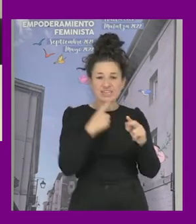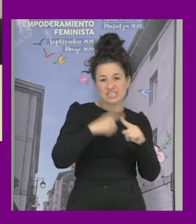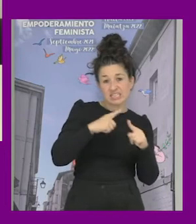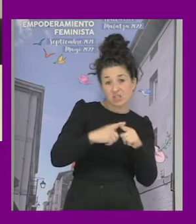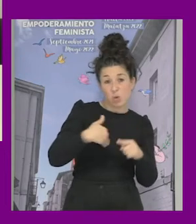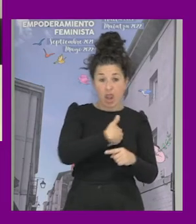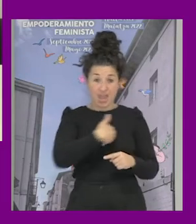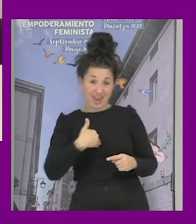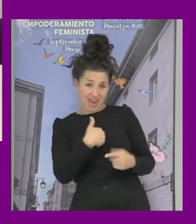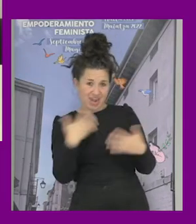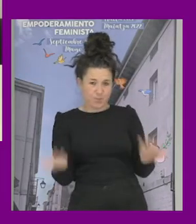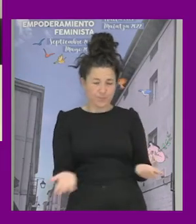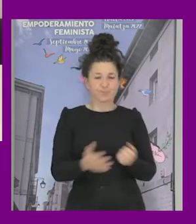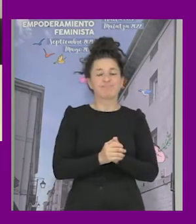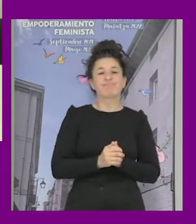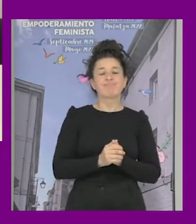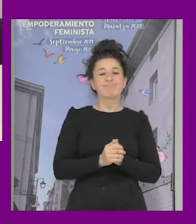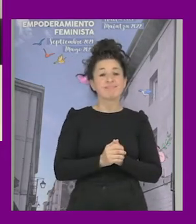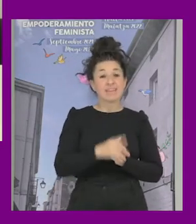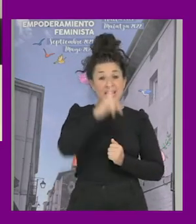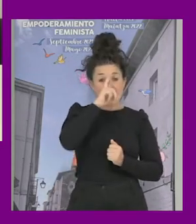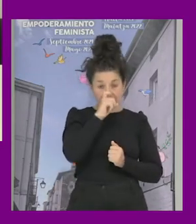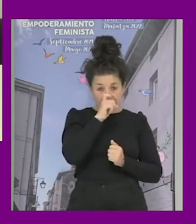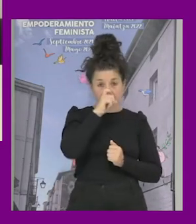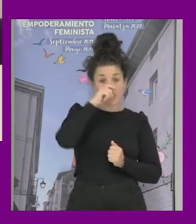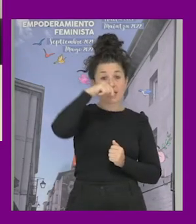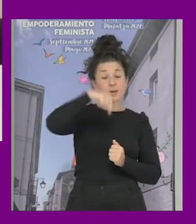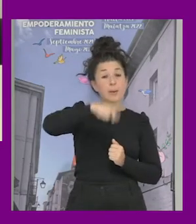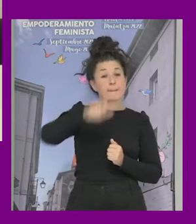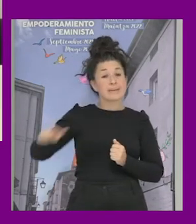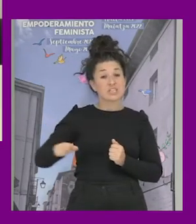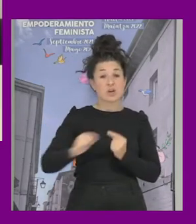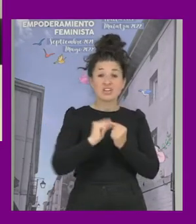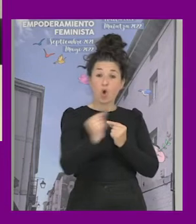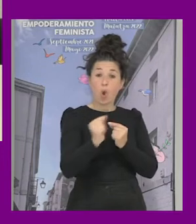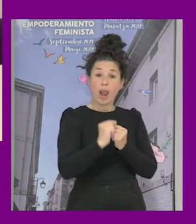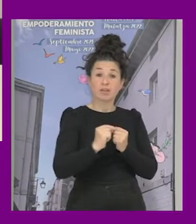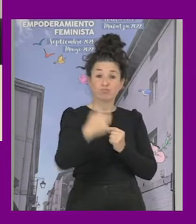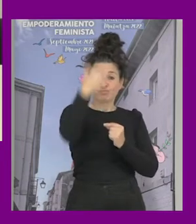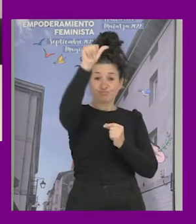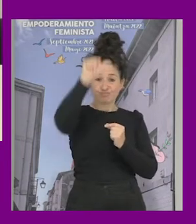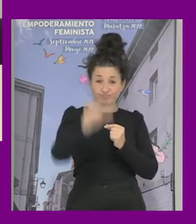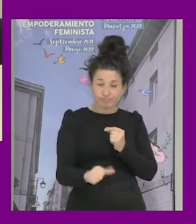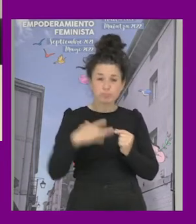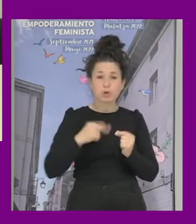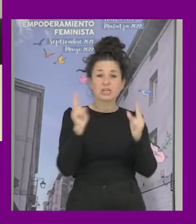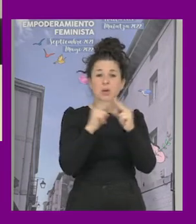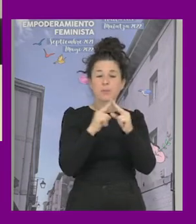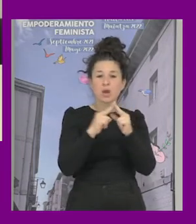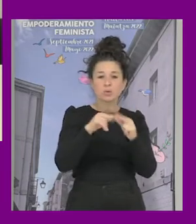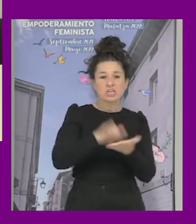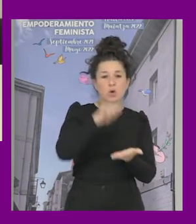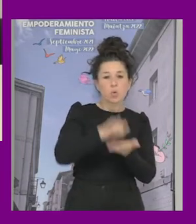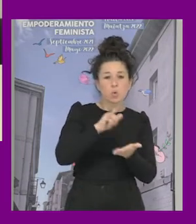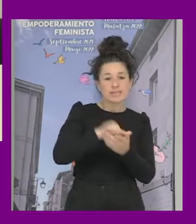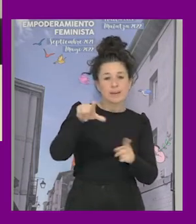género bien recordar para las personas que están online que se pueden hacer las preguntas bien por whatsapp bien por